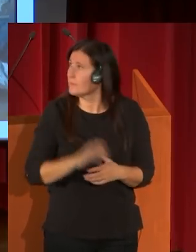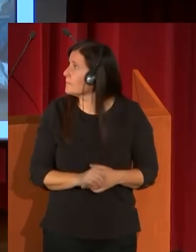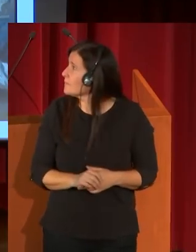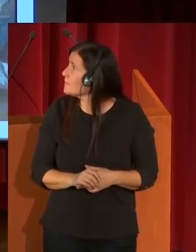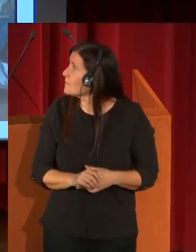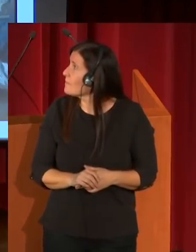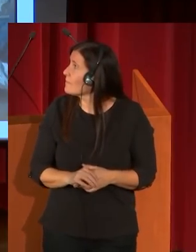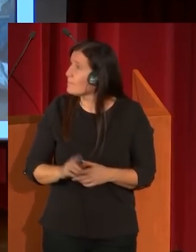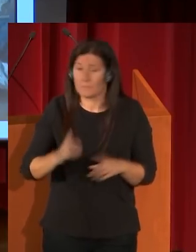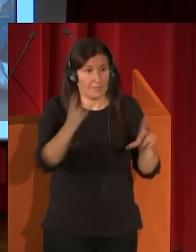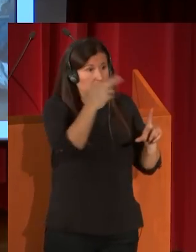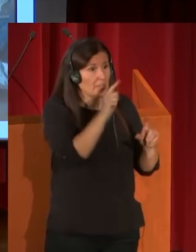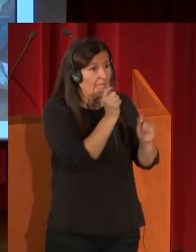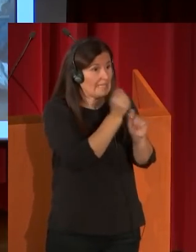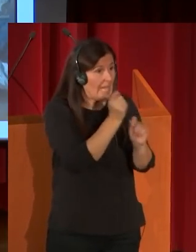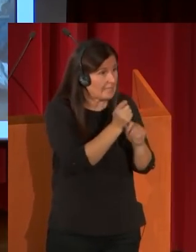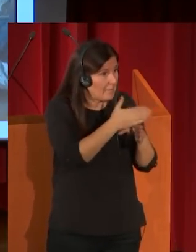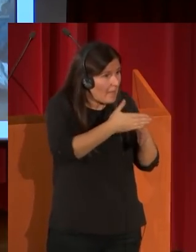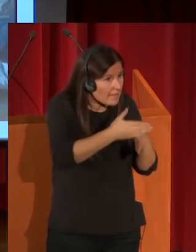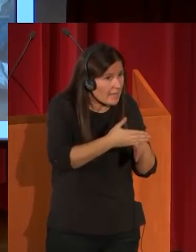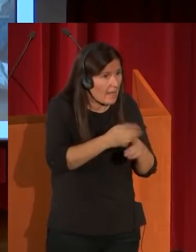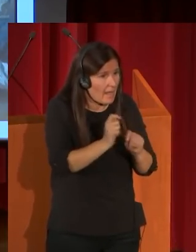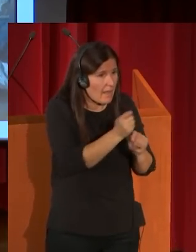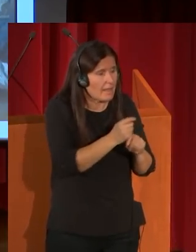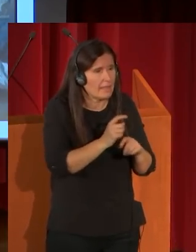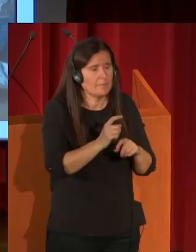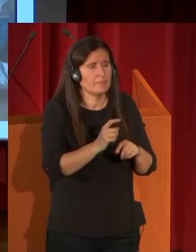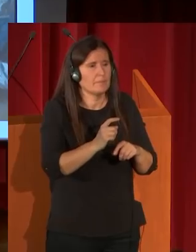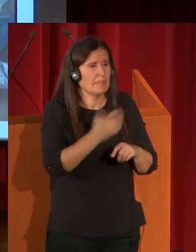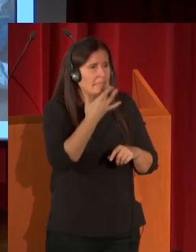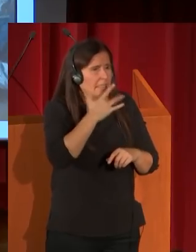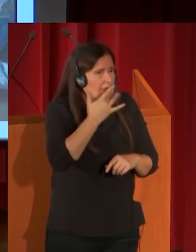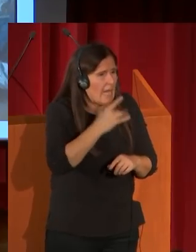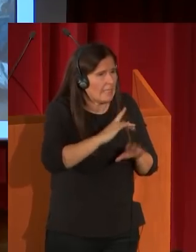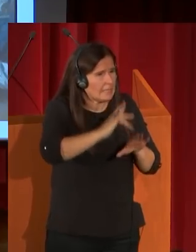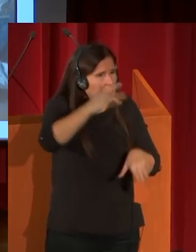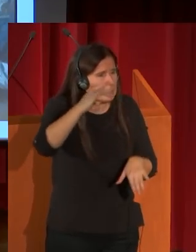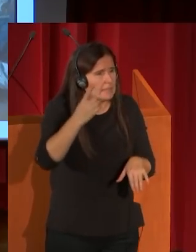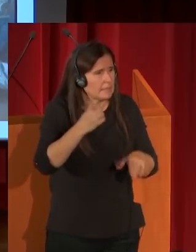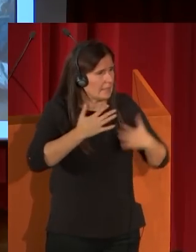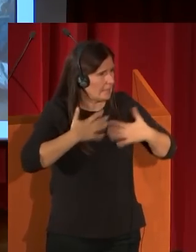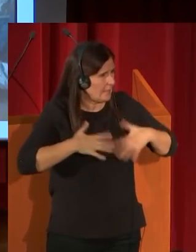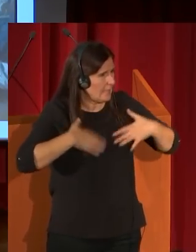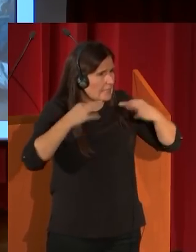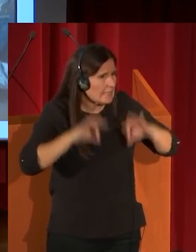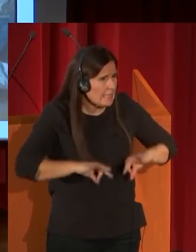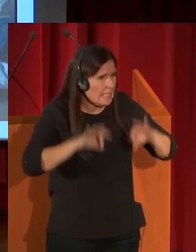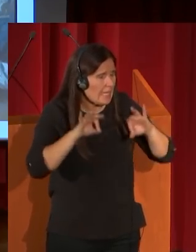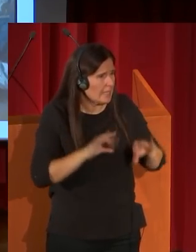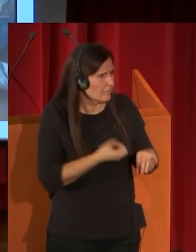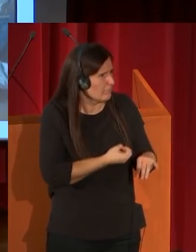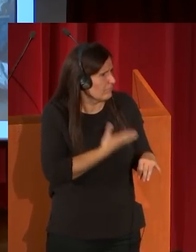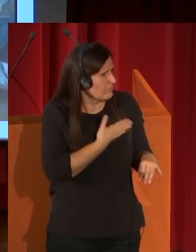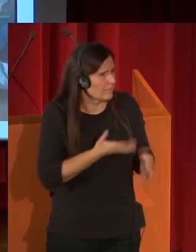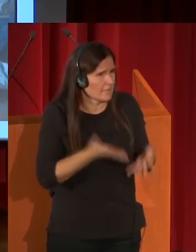en madera, los cristales con sus reflejos y sobre todo los textiles. Es un extraordinario aficionado a las telas.